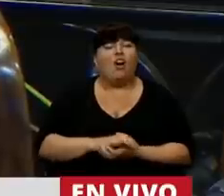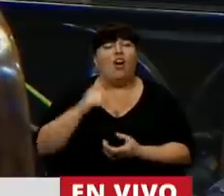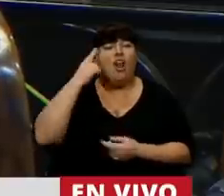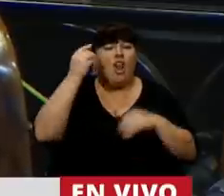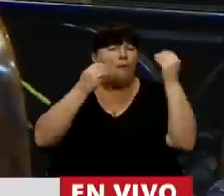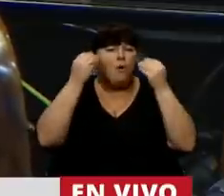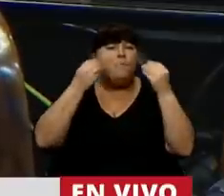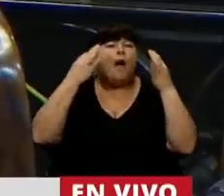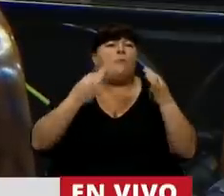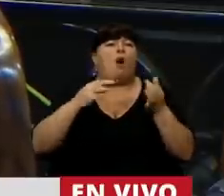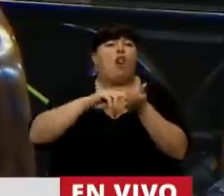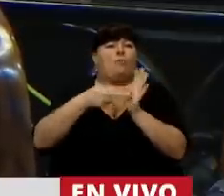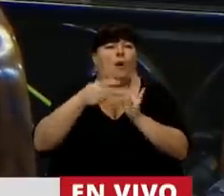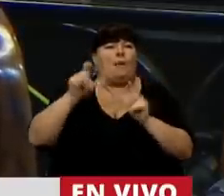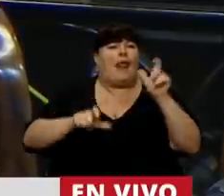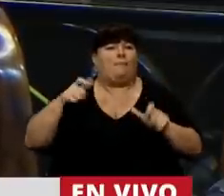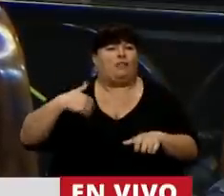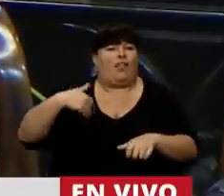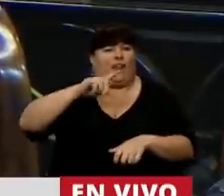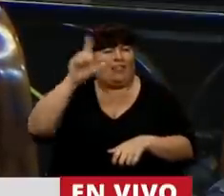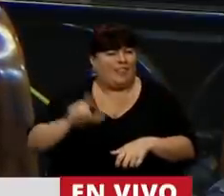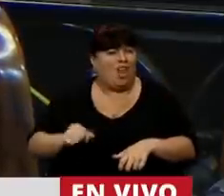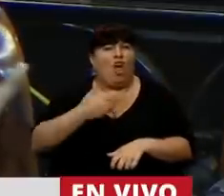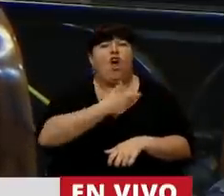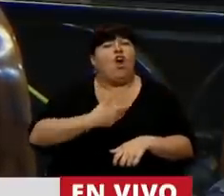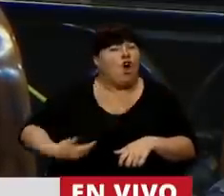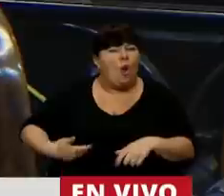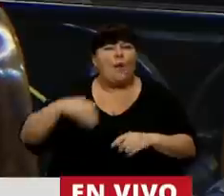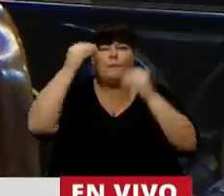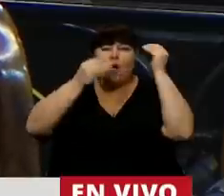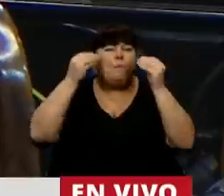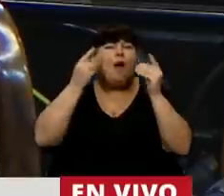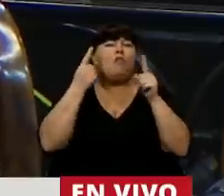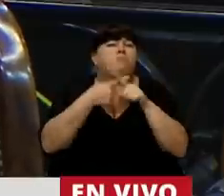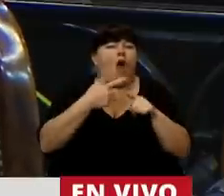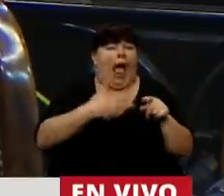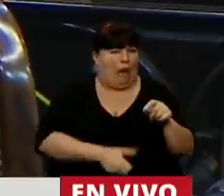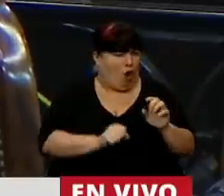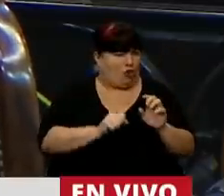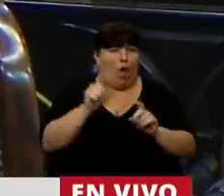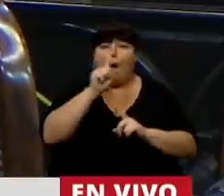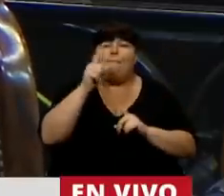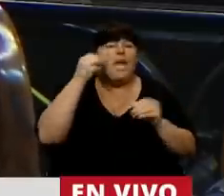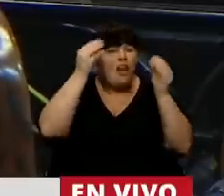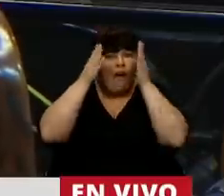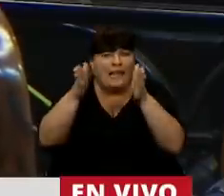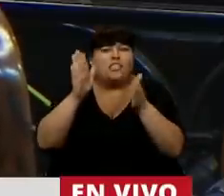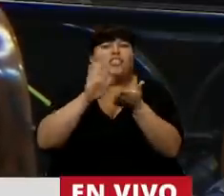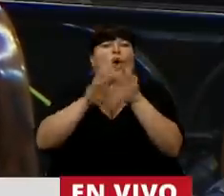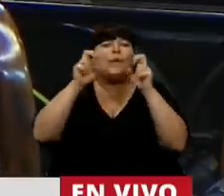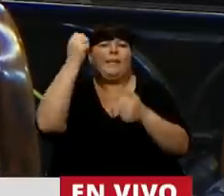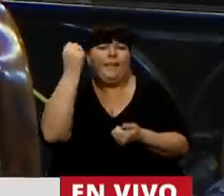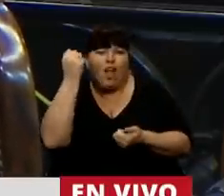interesado en los verdaderos problemas de los argentinos. Un gobierno muy preocupado por el aborto, pero muy poco ocupado en la